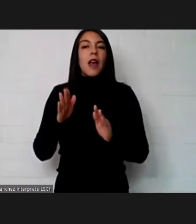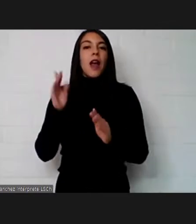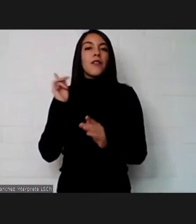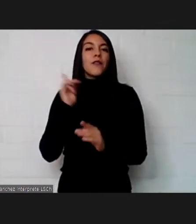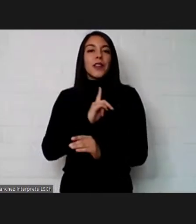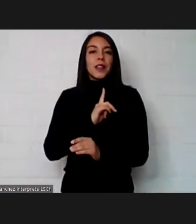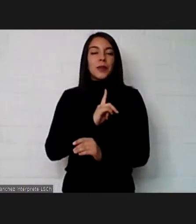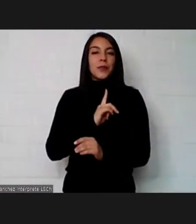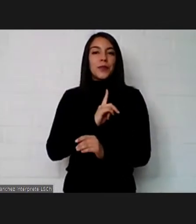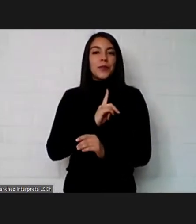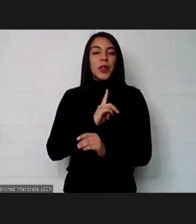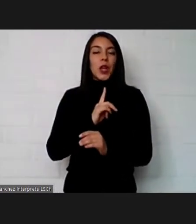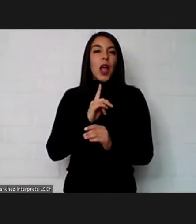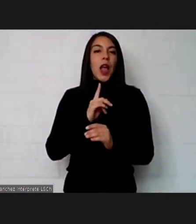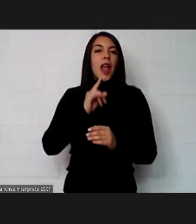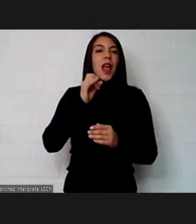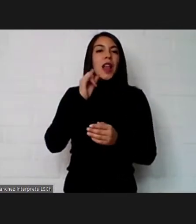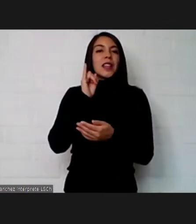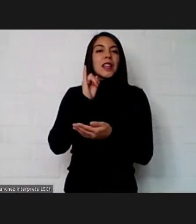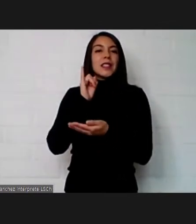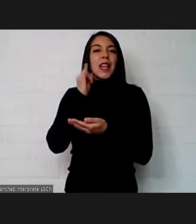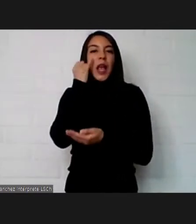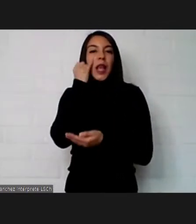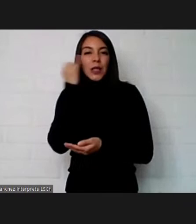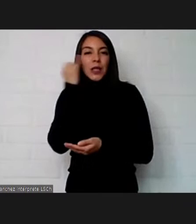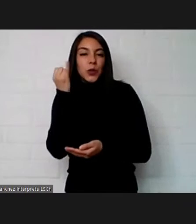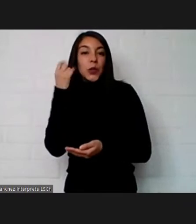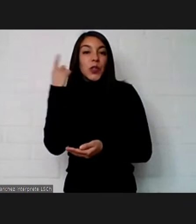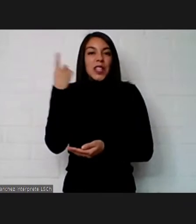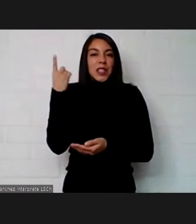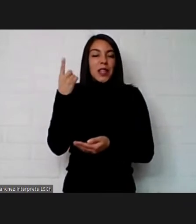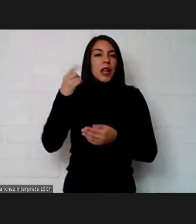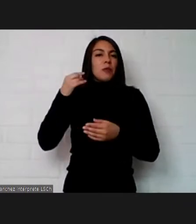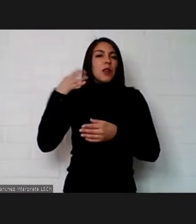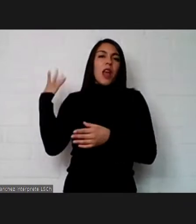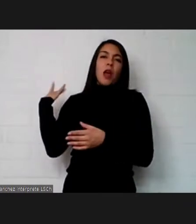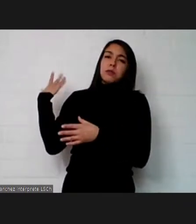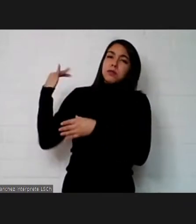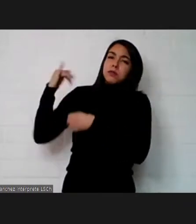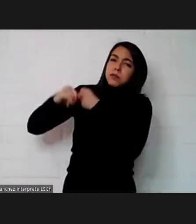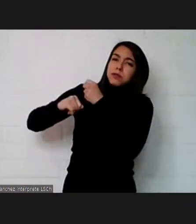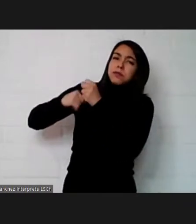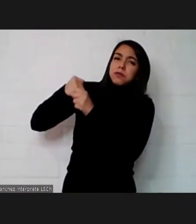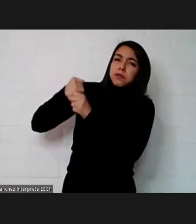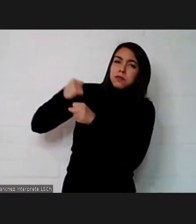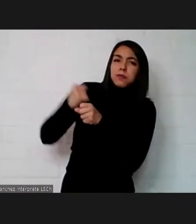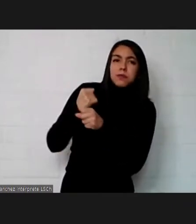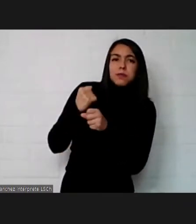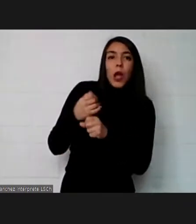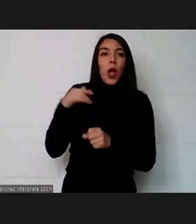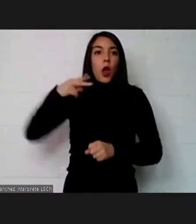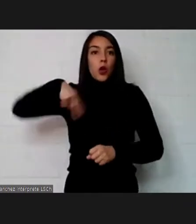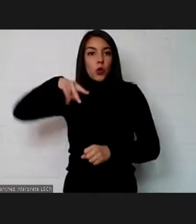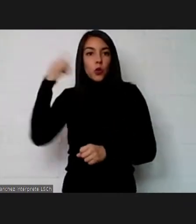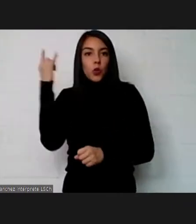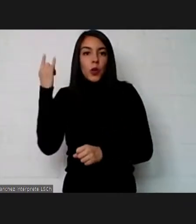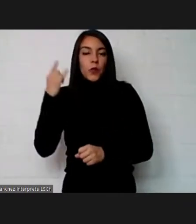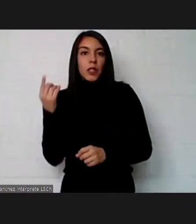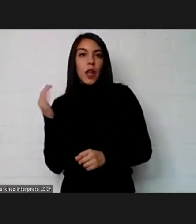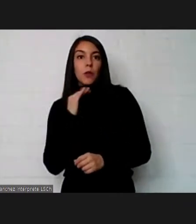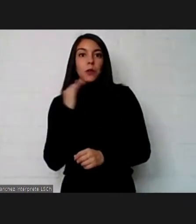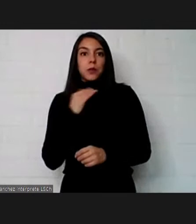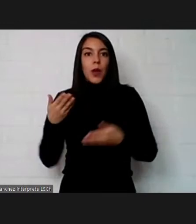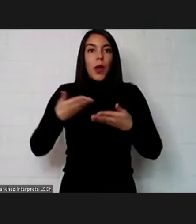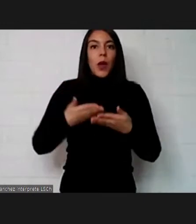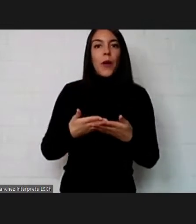todas las instituciones en general ya llevan muchos años al respecto entonces nosotros estamos ahí como poniéndonos rápidamente al día bueno pueden dar fe